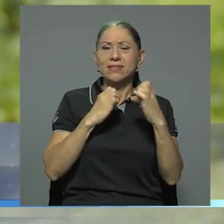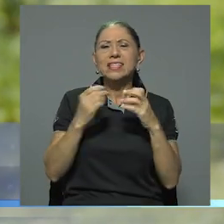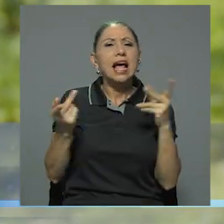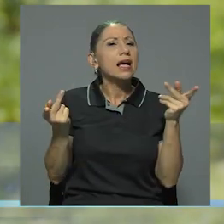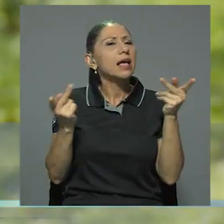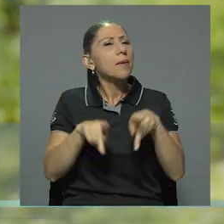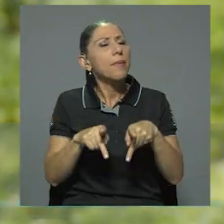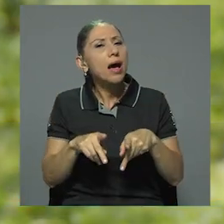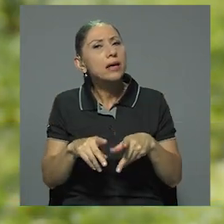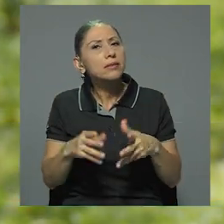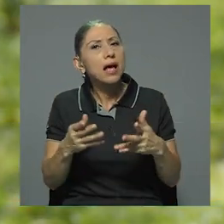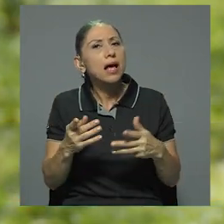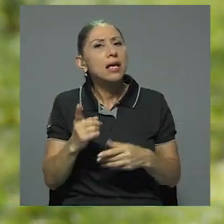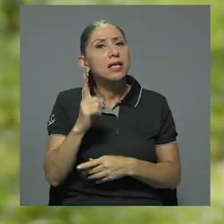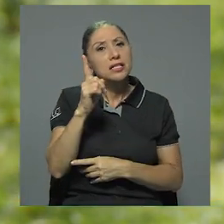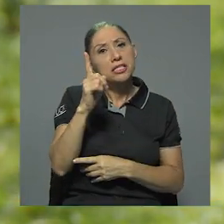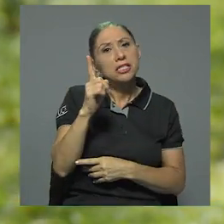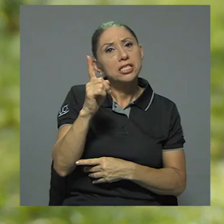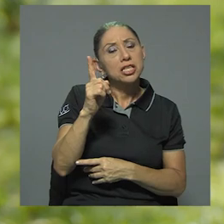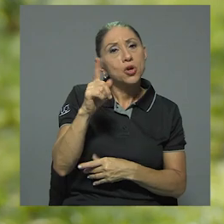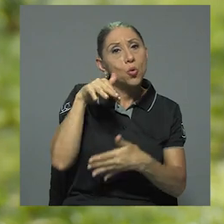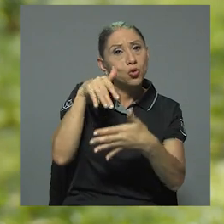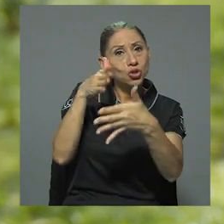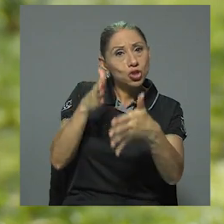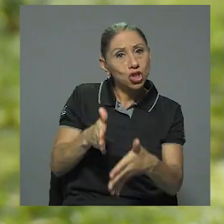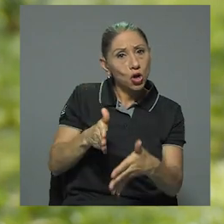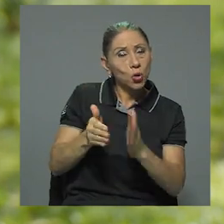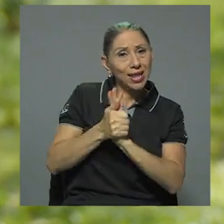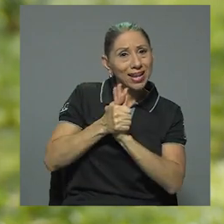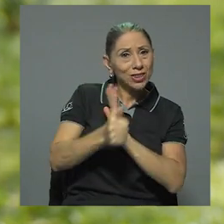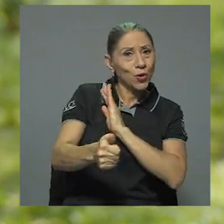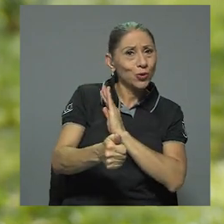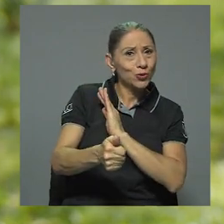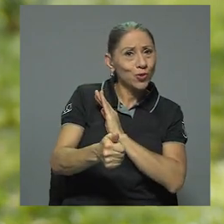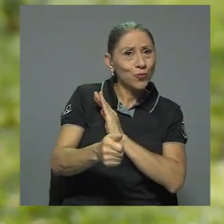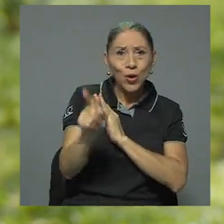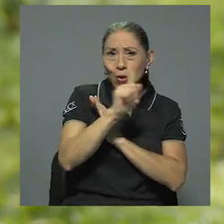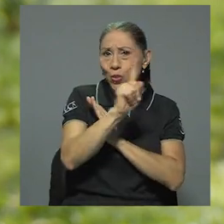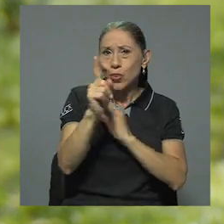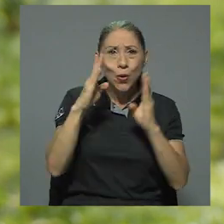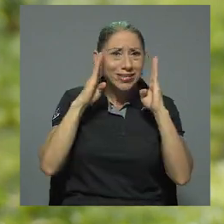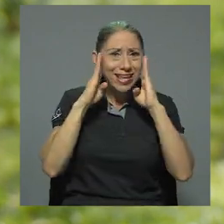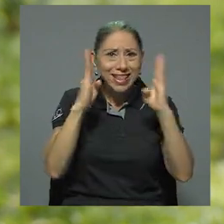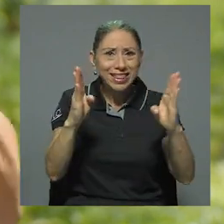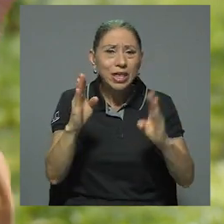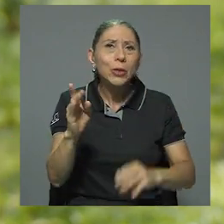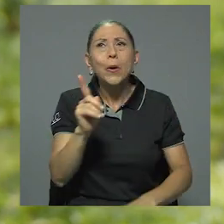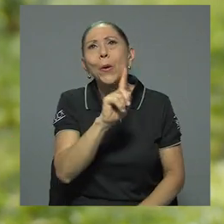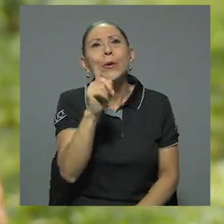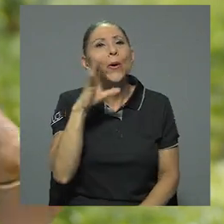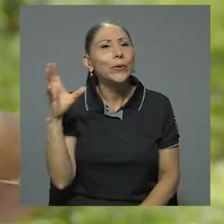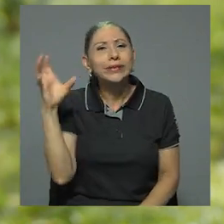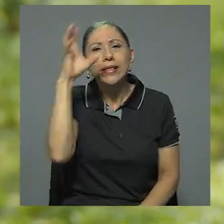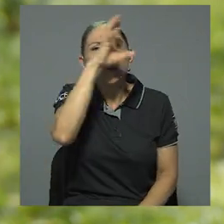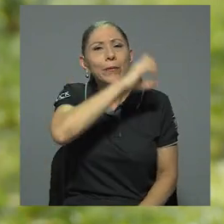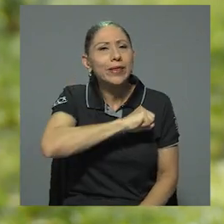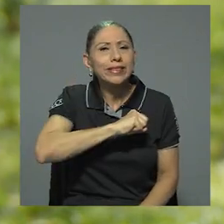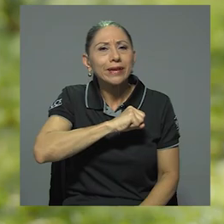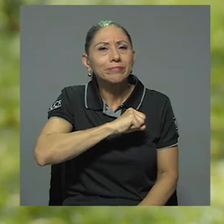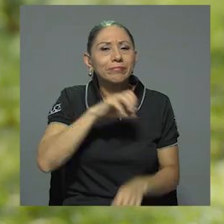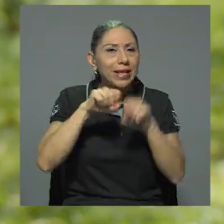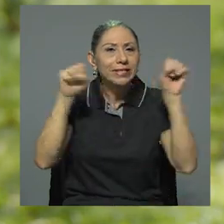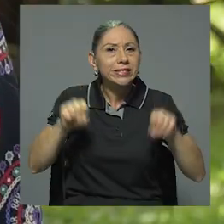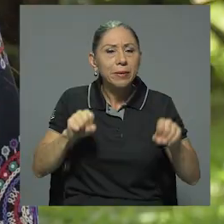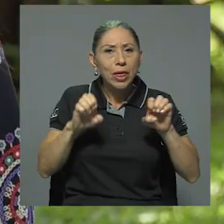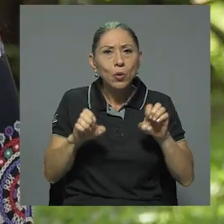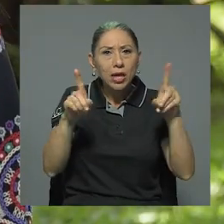¿qué pasa si un chico o una chica talentoso no es atendido o no es descubierto, por así decirlo, por el sistema